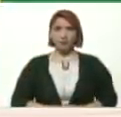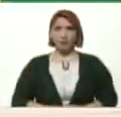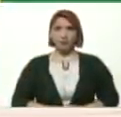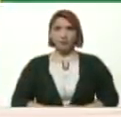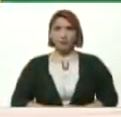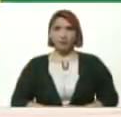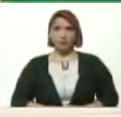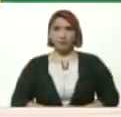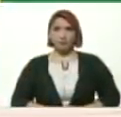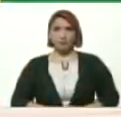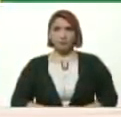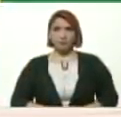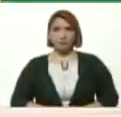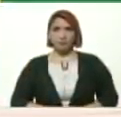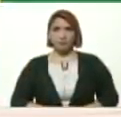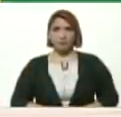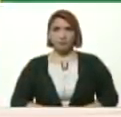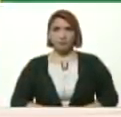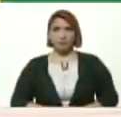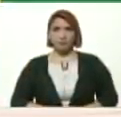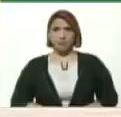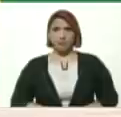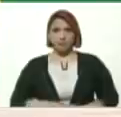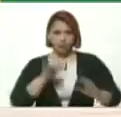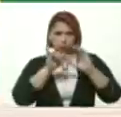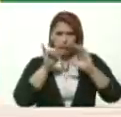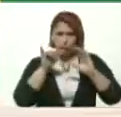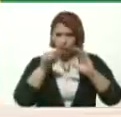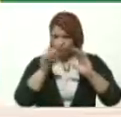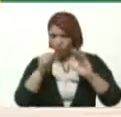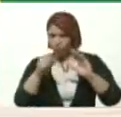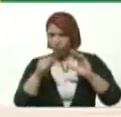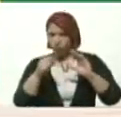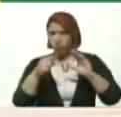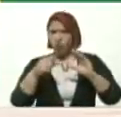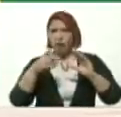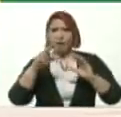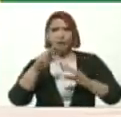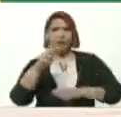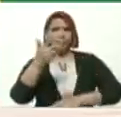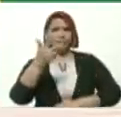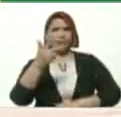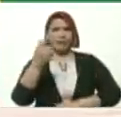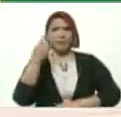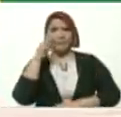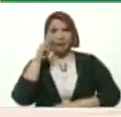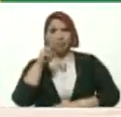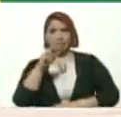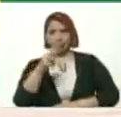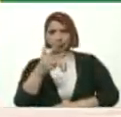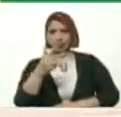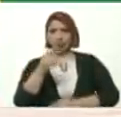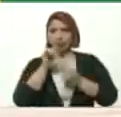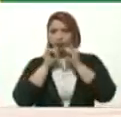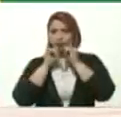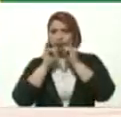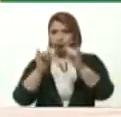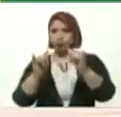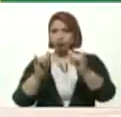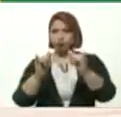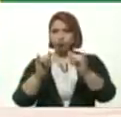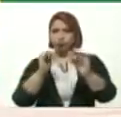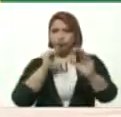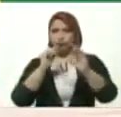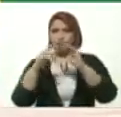YouTube YouTube YouTube Bueno Vamos a ver la tercera cuña Son tres Para que la difundamos Por